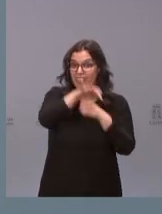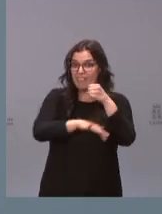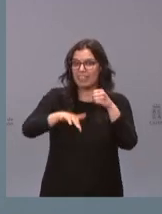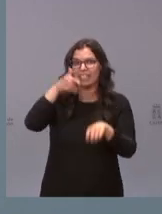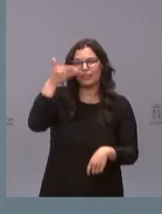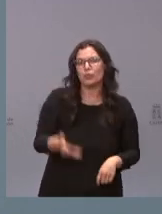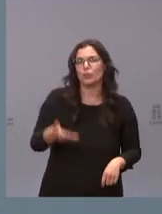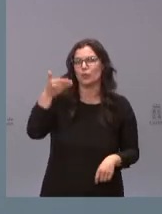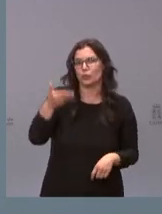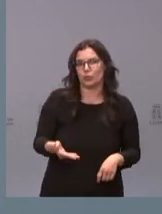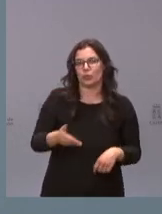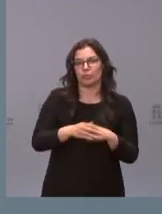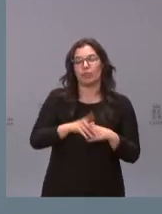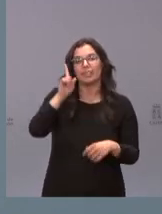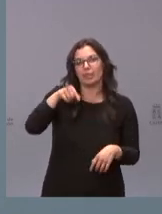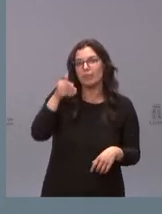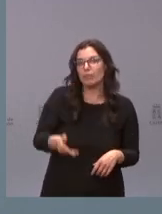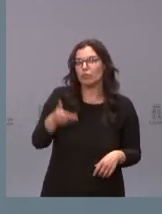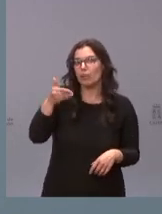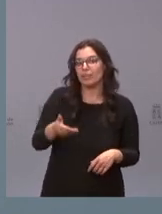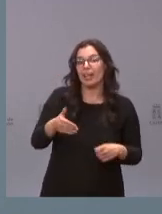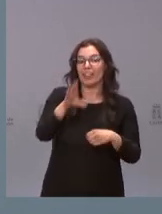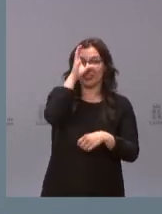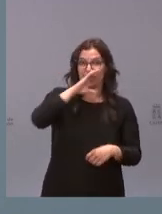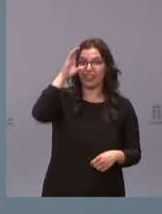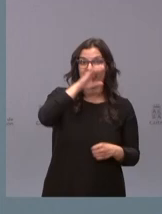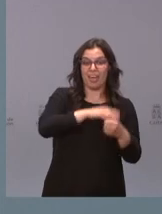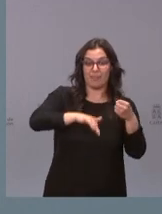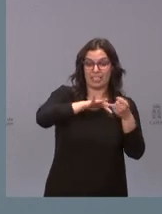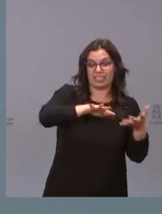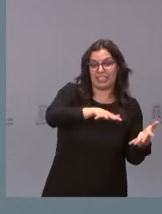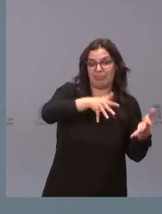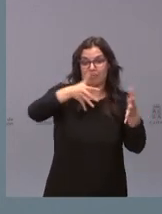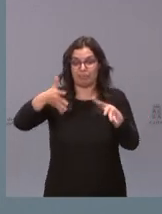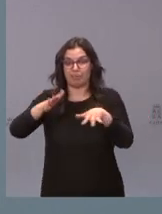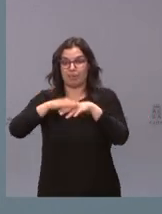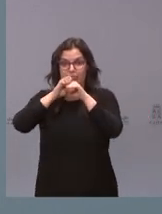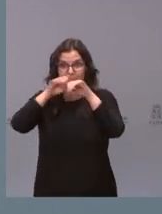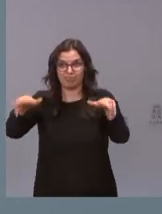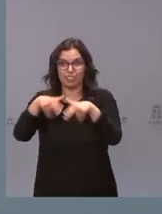fundamental pero también es fundamental que la ciencia básica se aplique y llegue a la sociedad